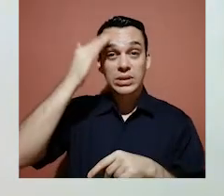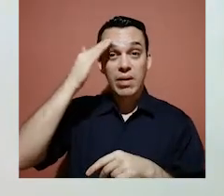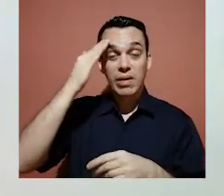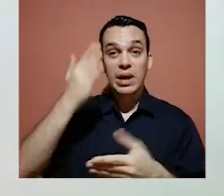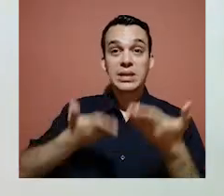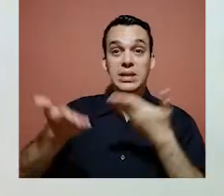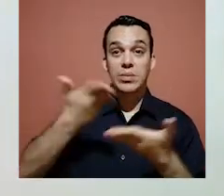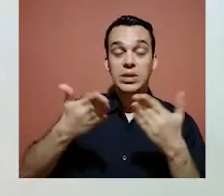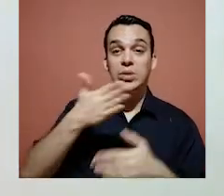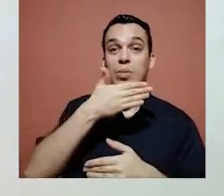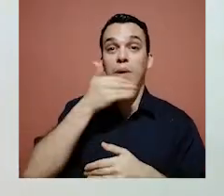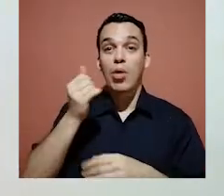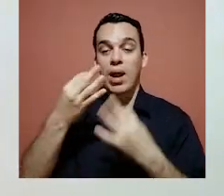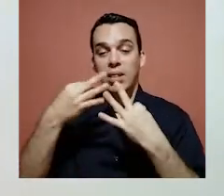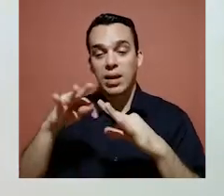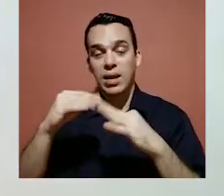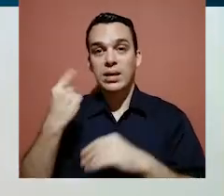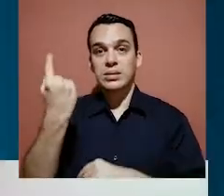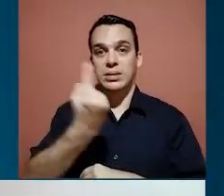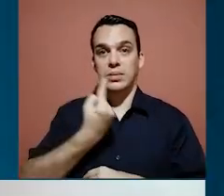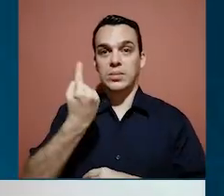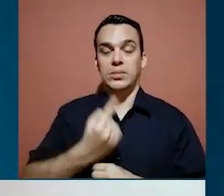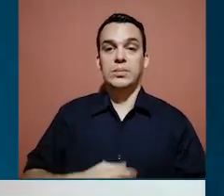para medir el servicio y tratar de mejorarlo siempre.